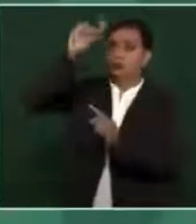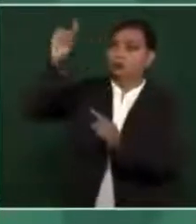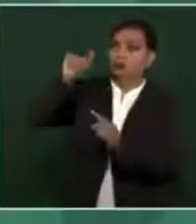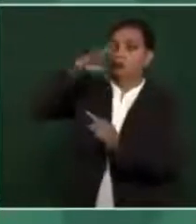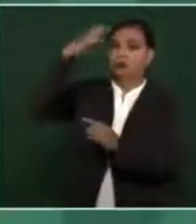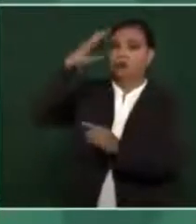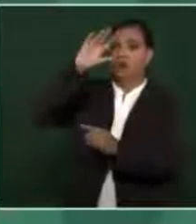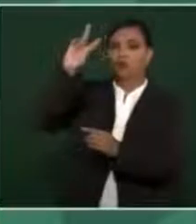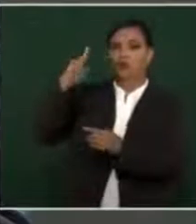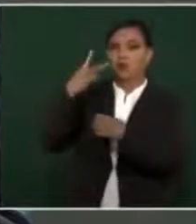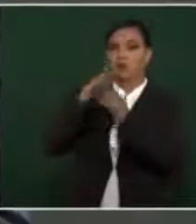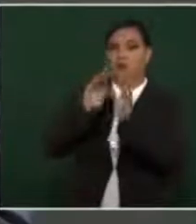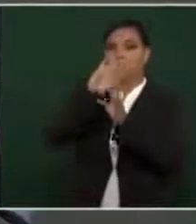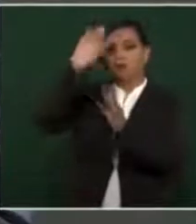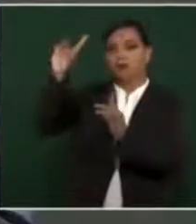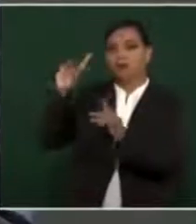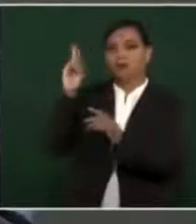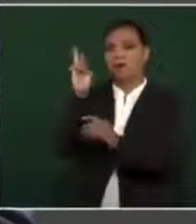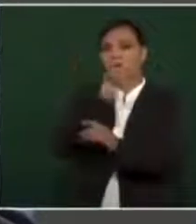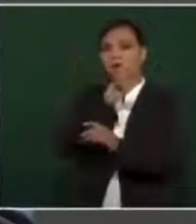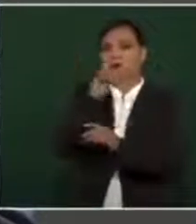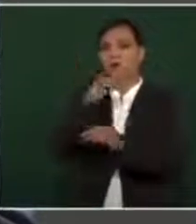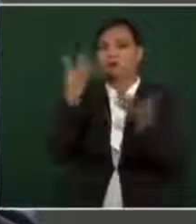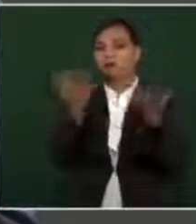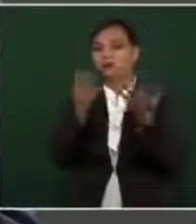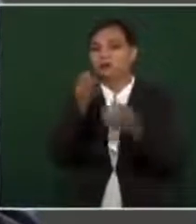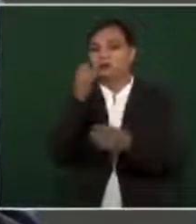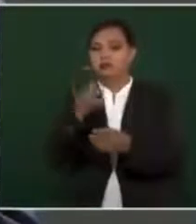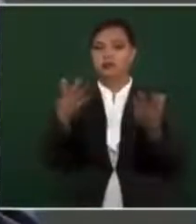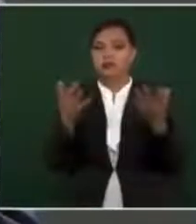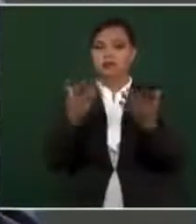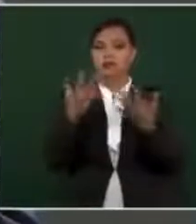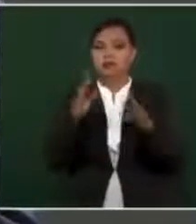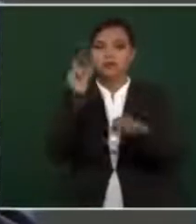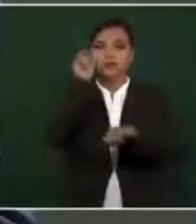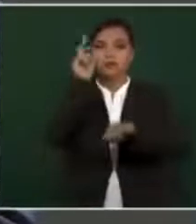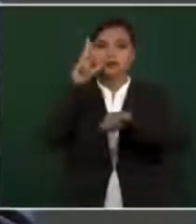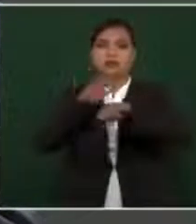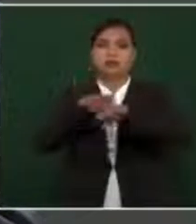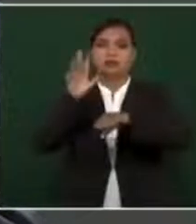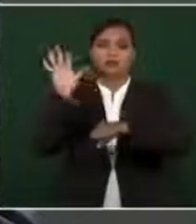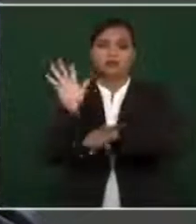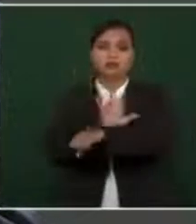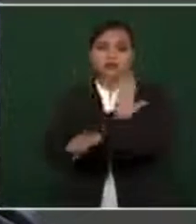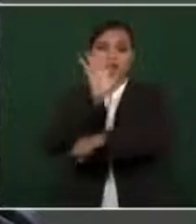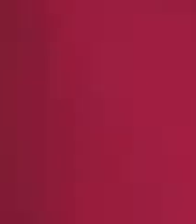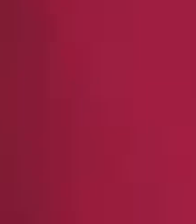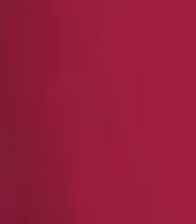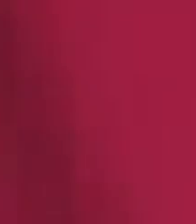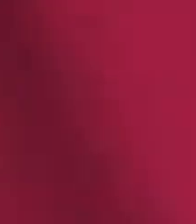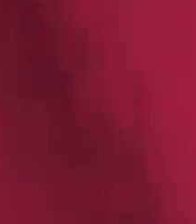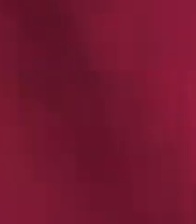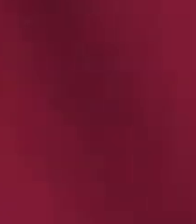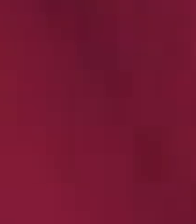ya lo va a hacer la Secretaría de Energía.